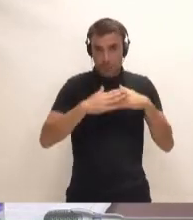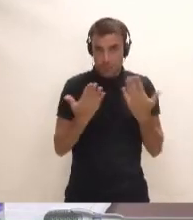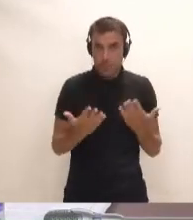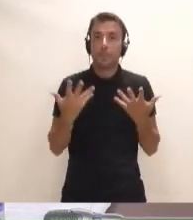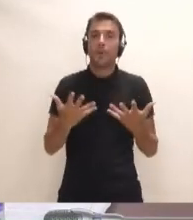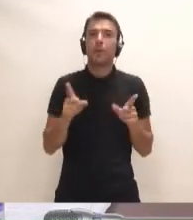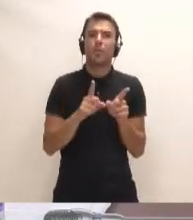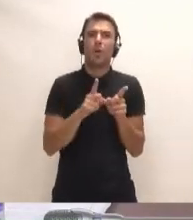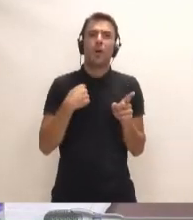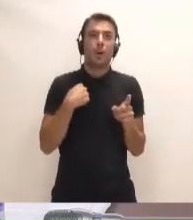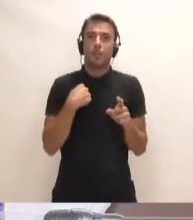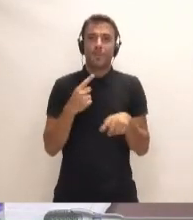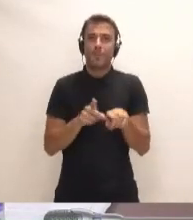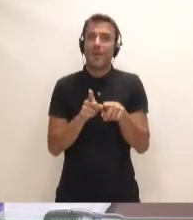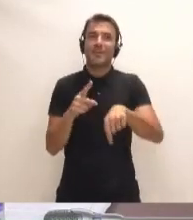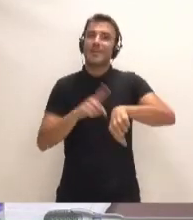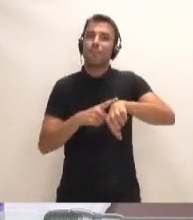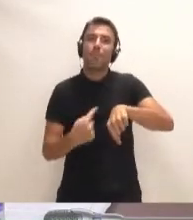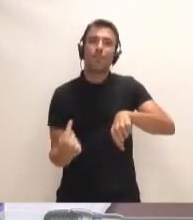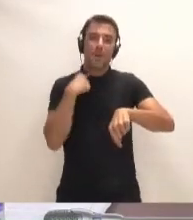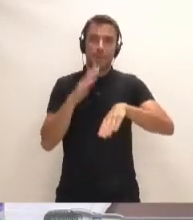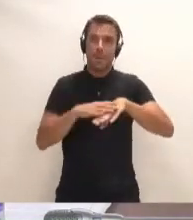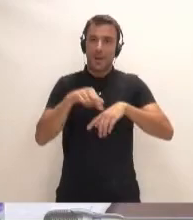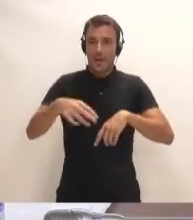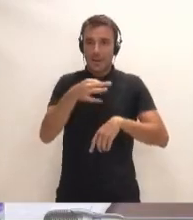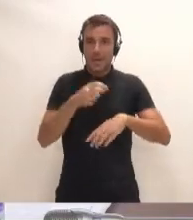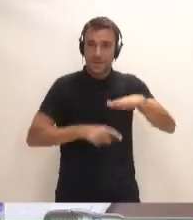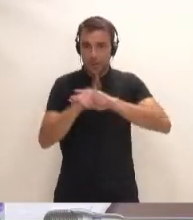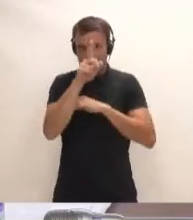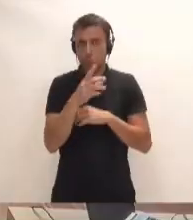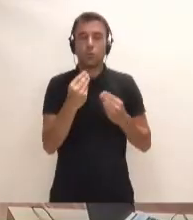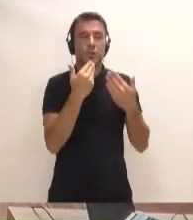eso no quita que estemos perdiendo un tiempo fundamental para el desarrollo de nuestra isla. Muchísimas gracias.